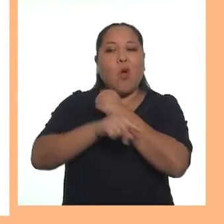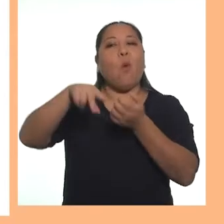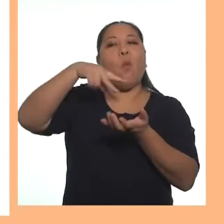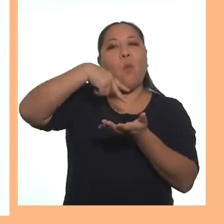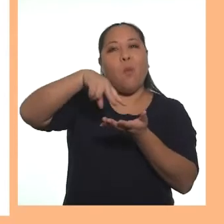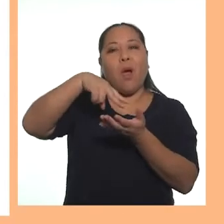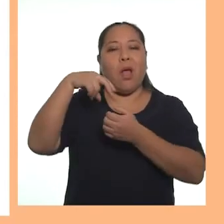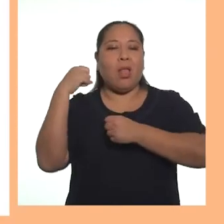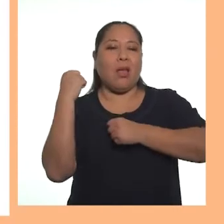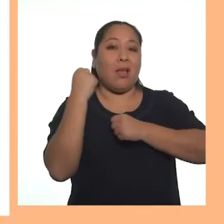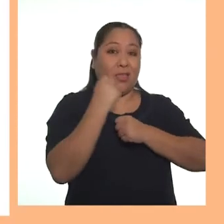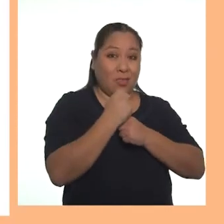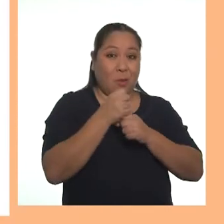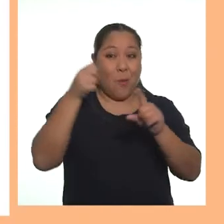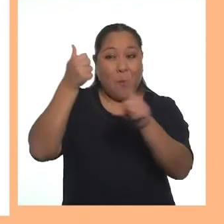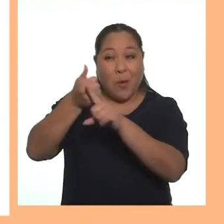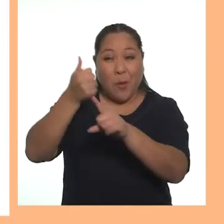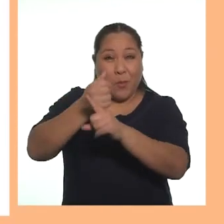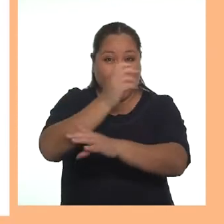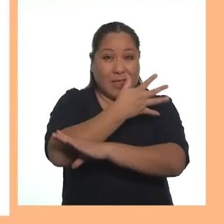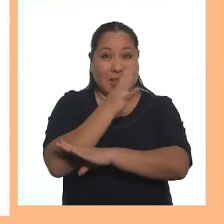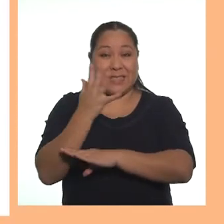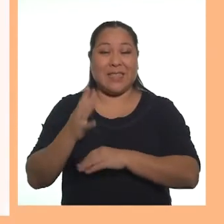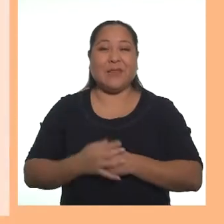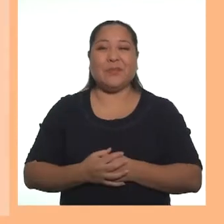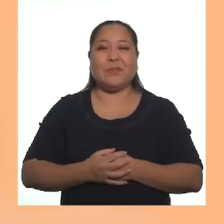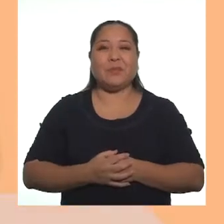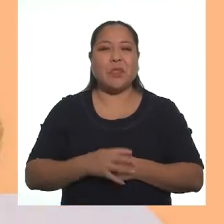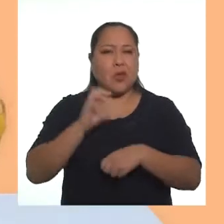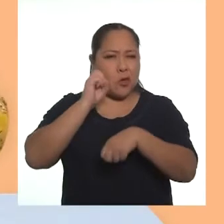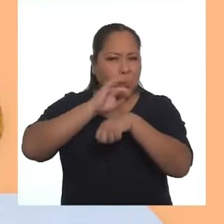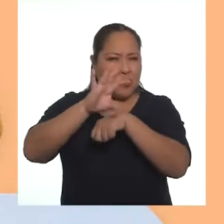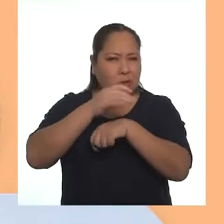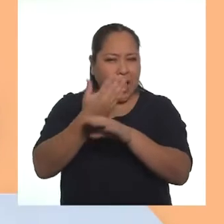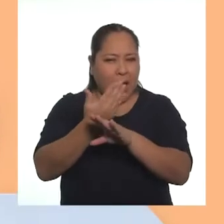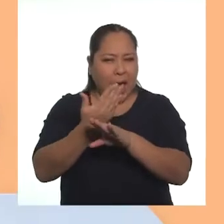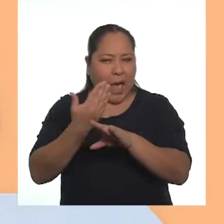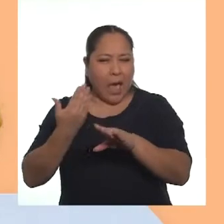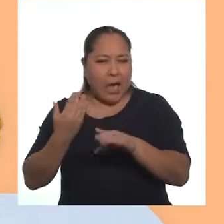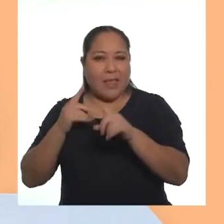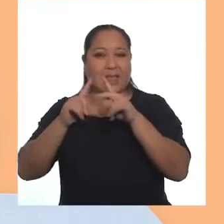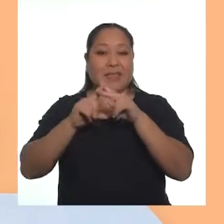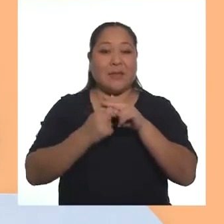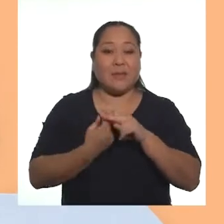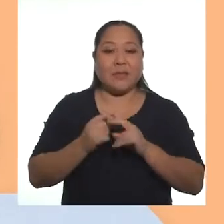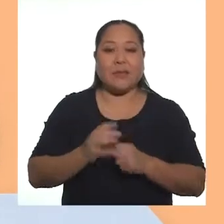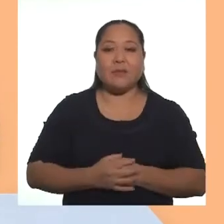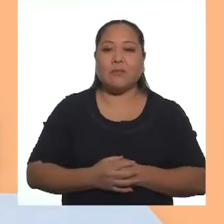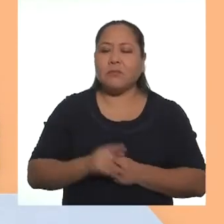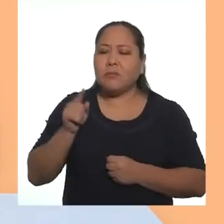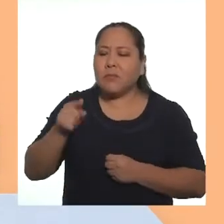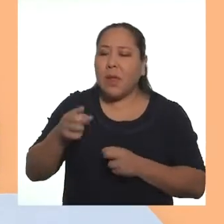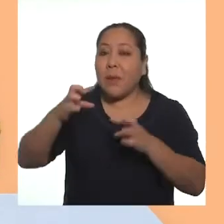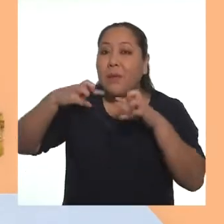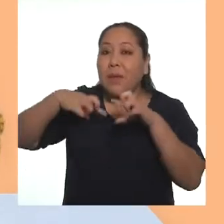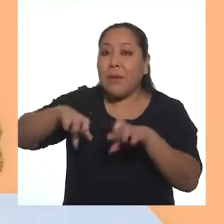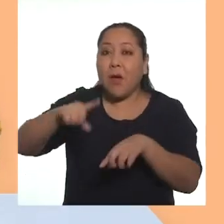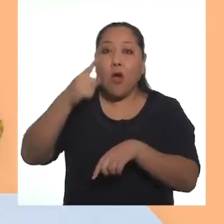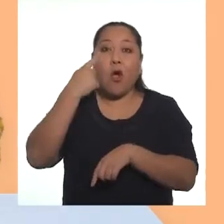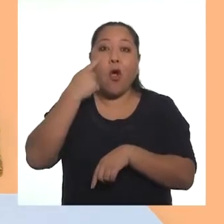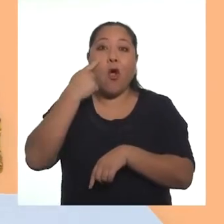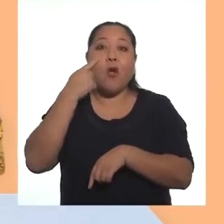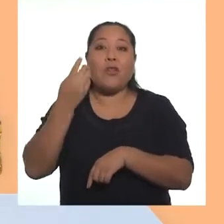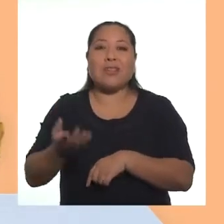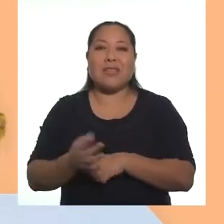bailando una danza típica de la selva! Les sugiero que antes de iniciar la actividad le